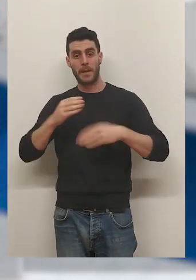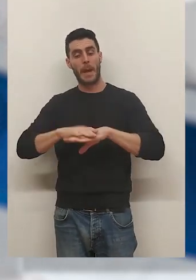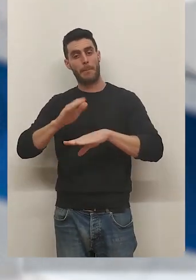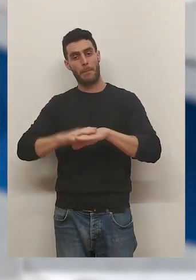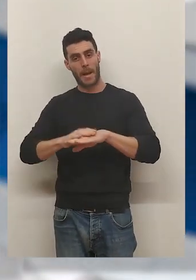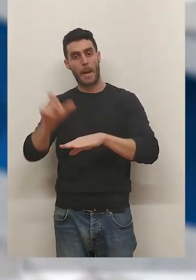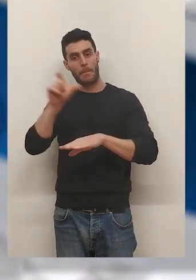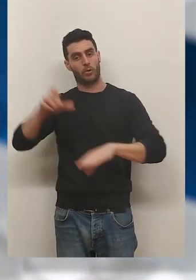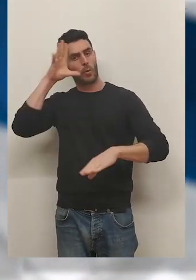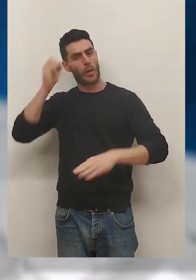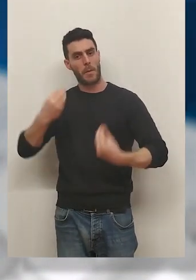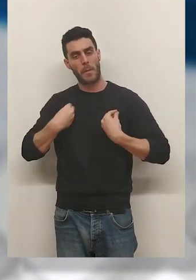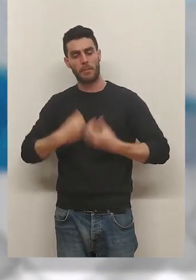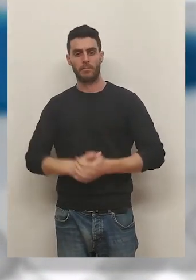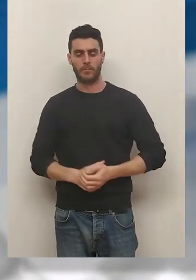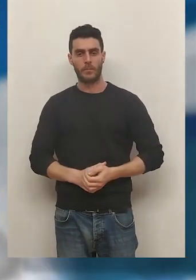para los agentes.